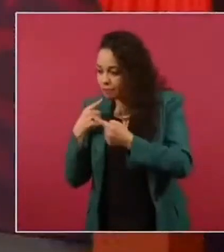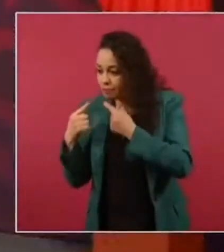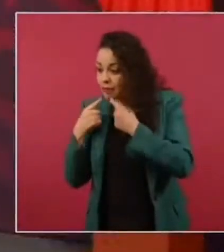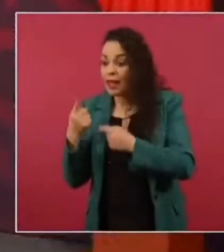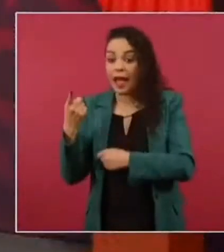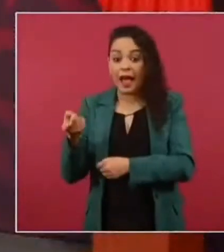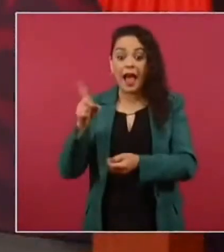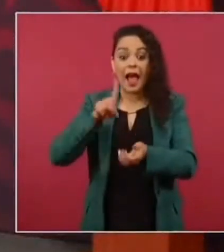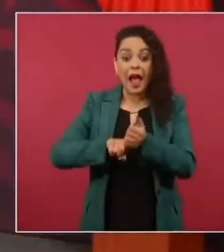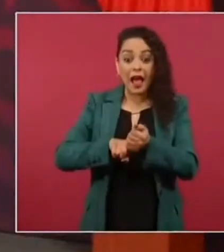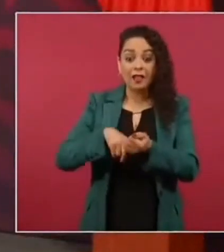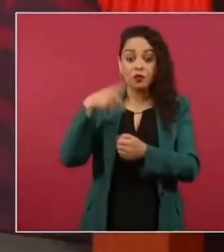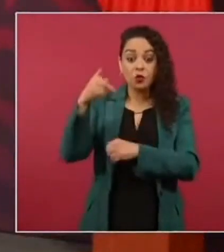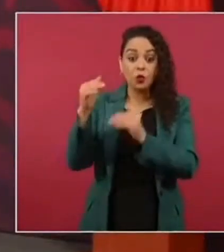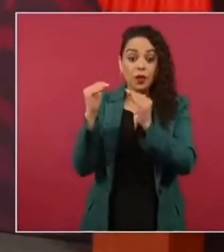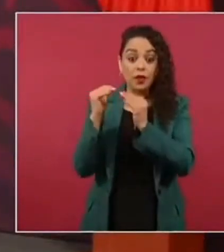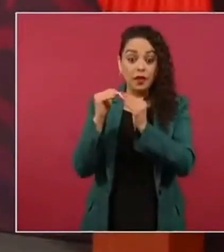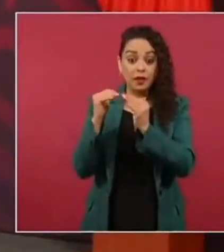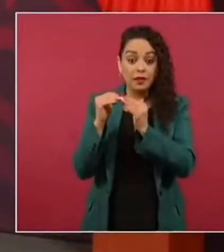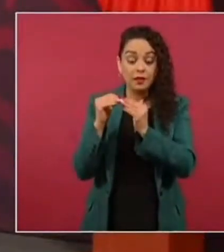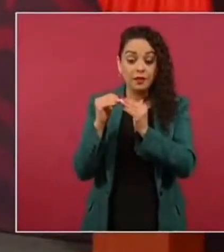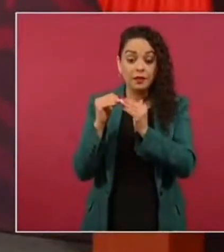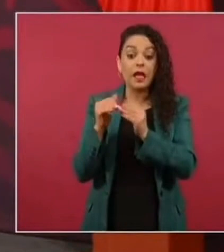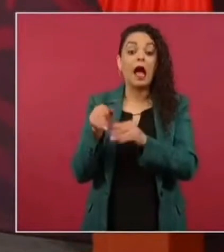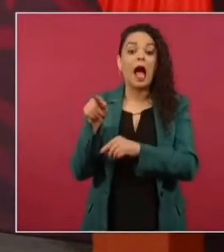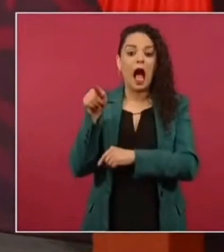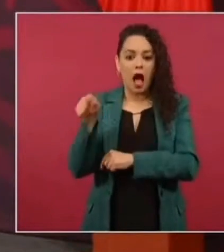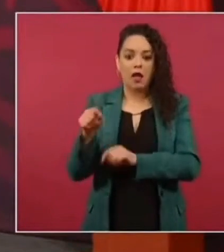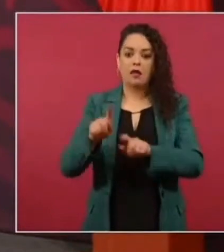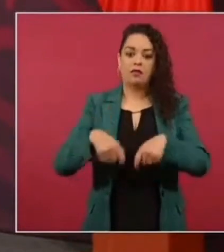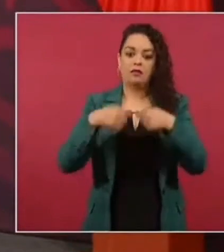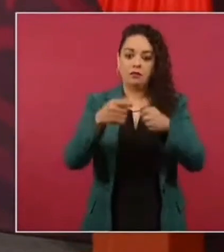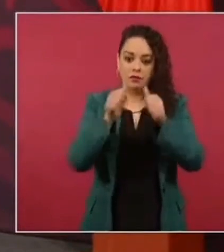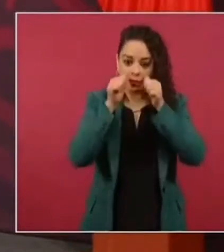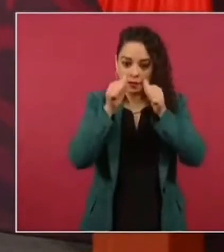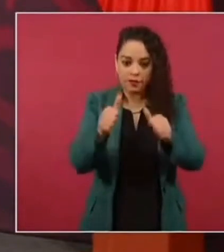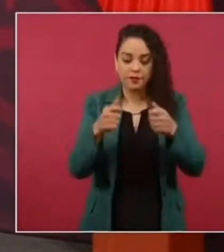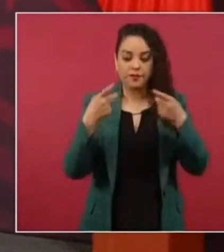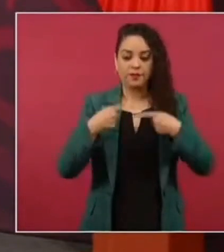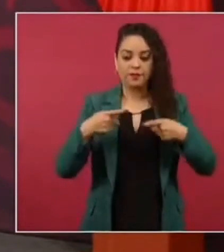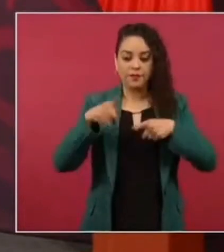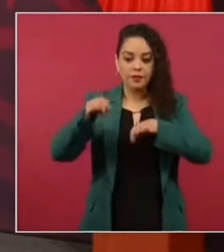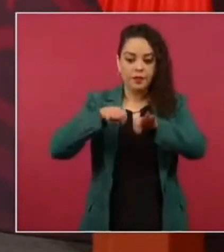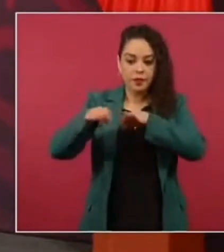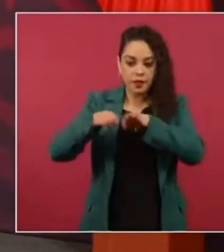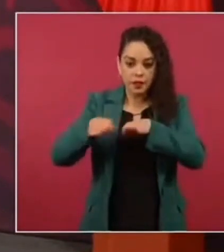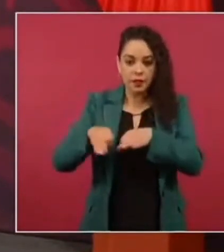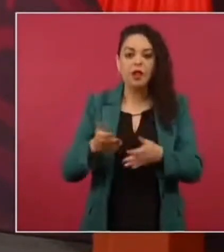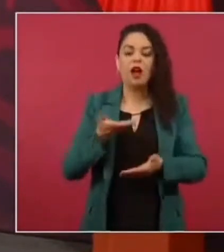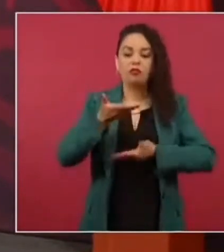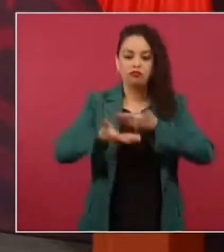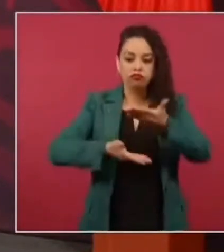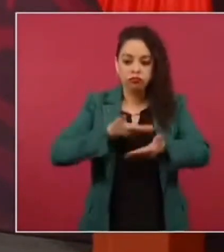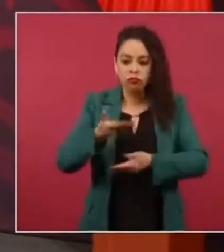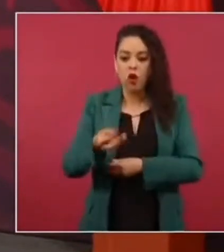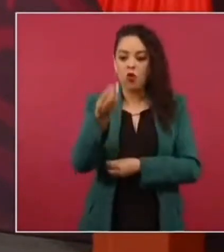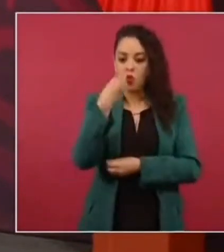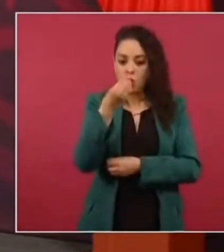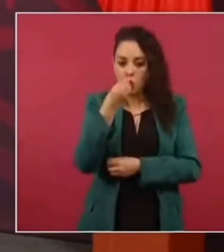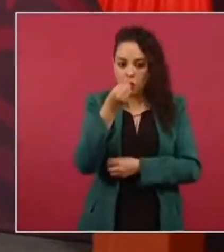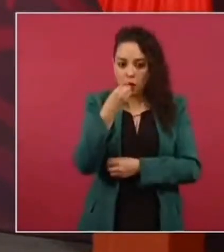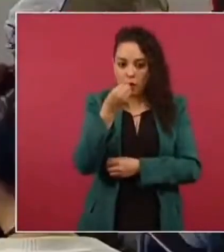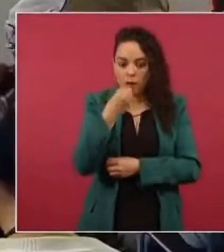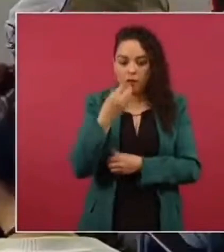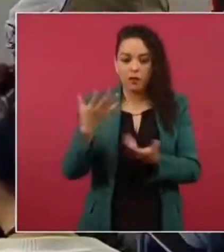se convirtieron en centros para atención a los trabajadores les dan de comer comidas 20